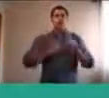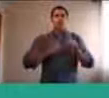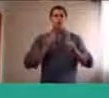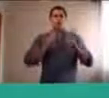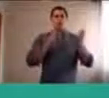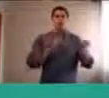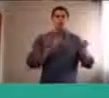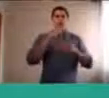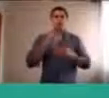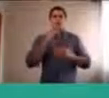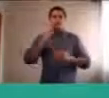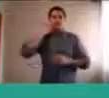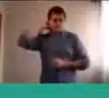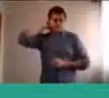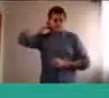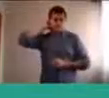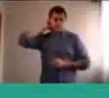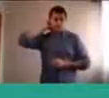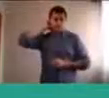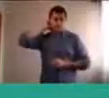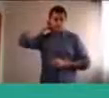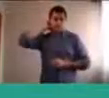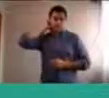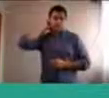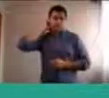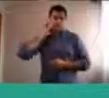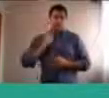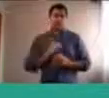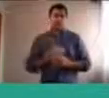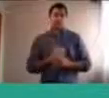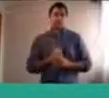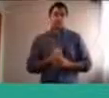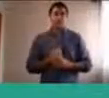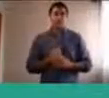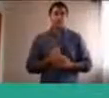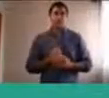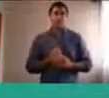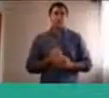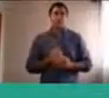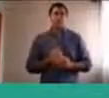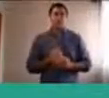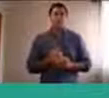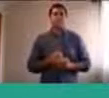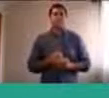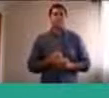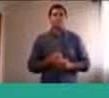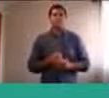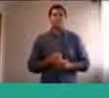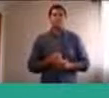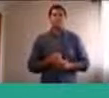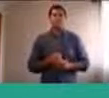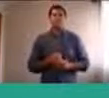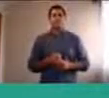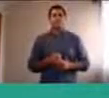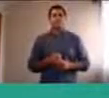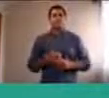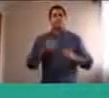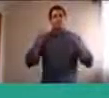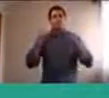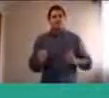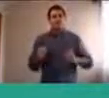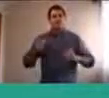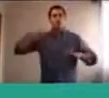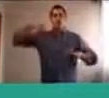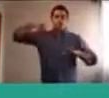primera, ver si podemos hacer una especie de doble clic o profundización en el